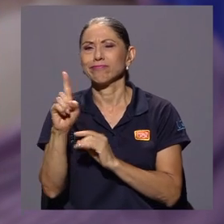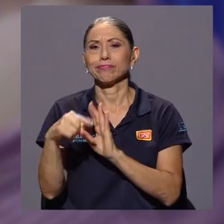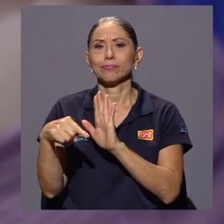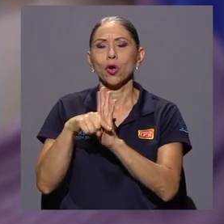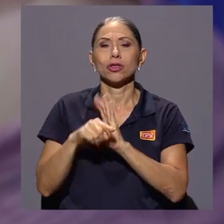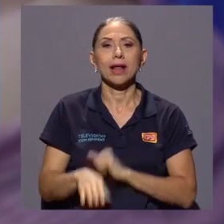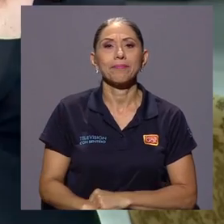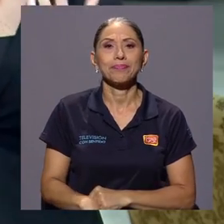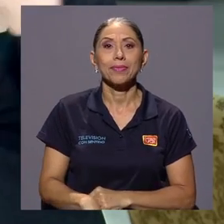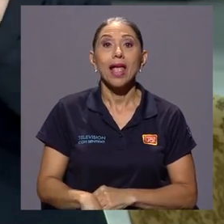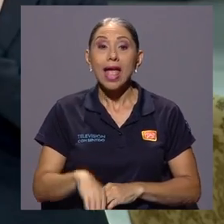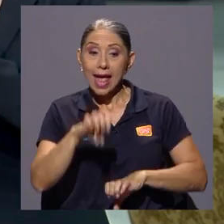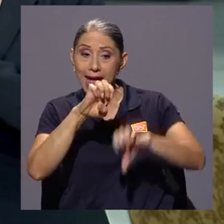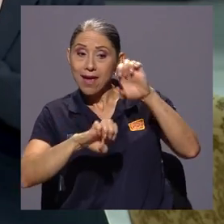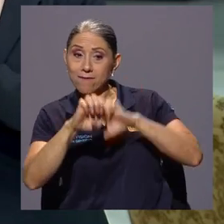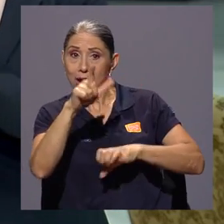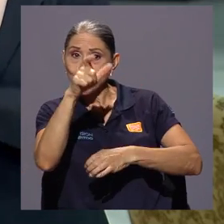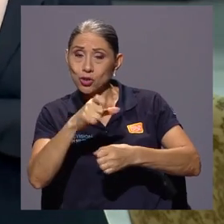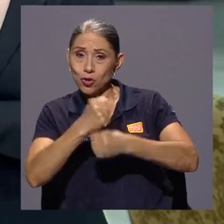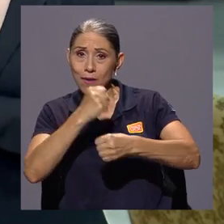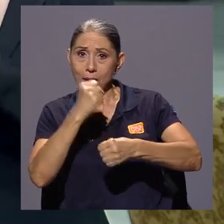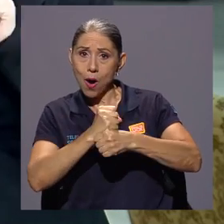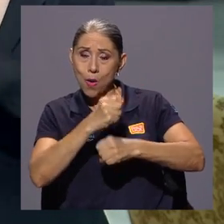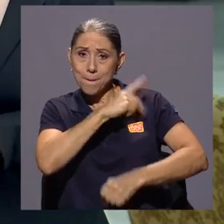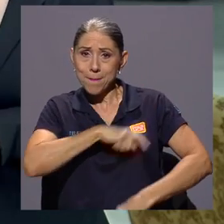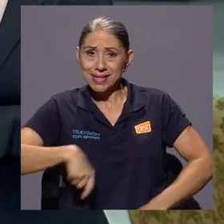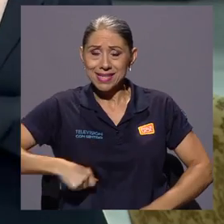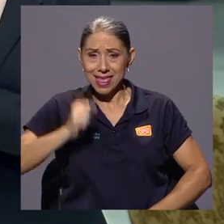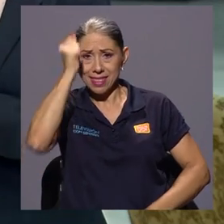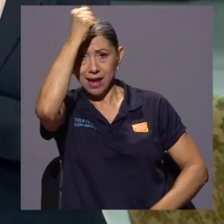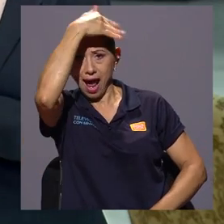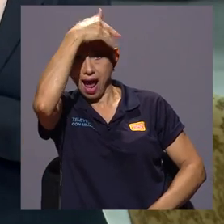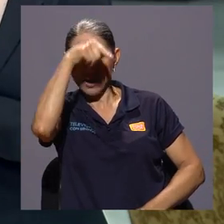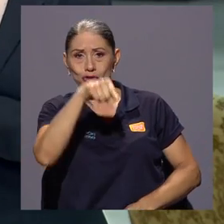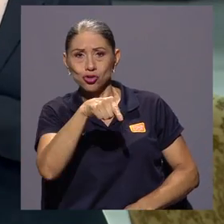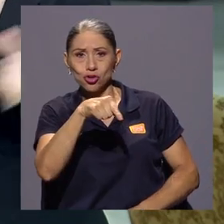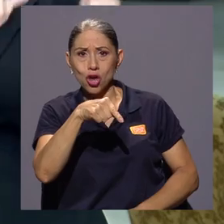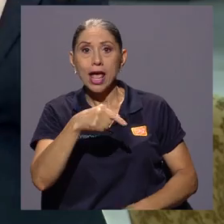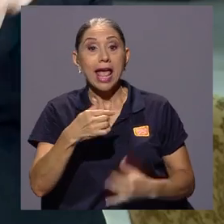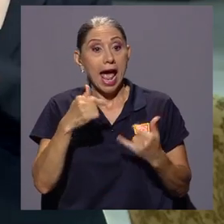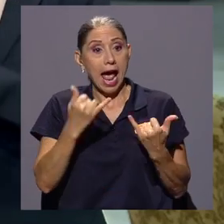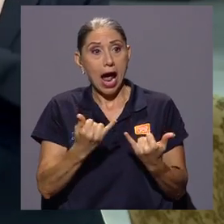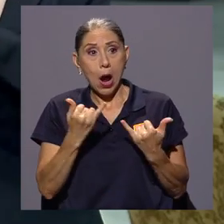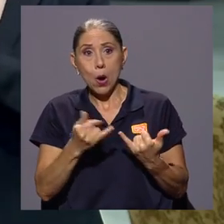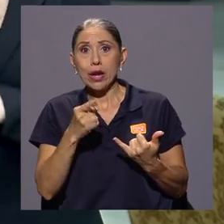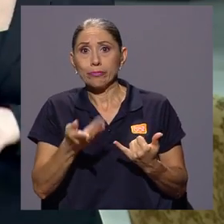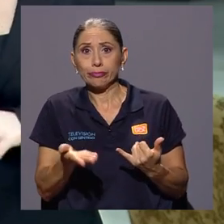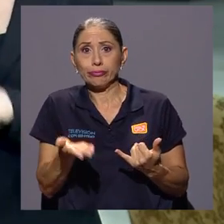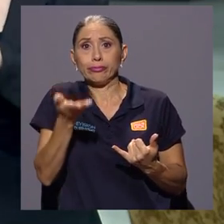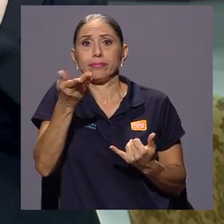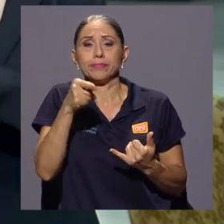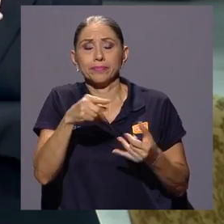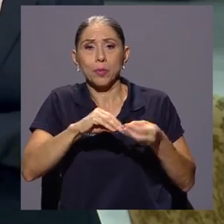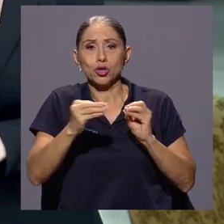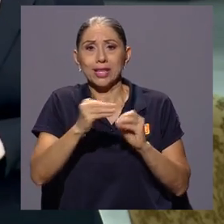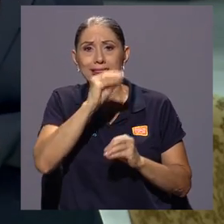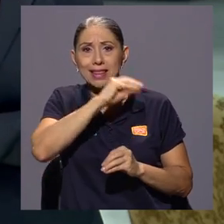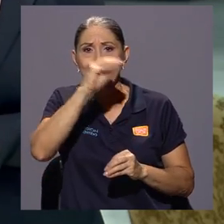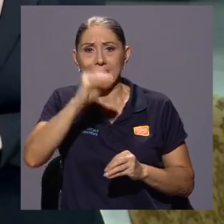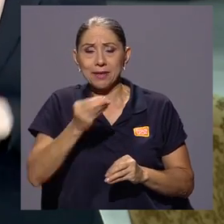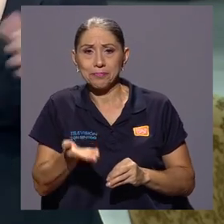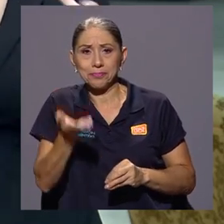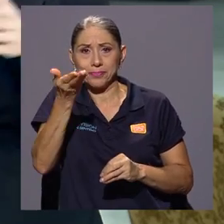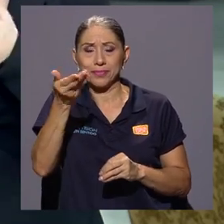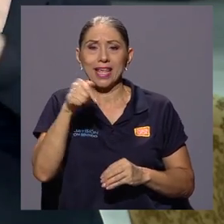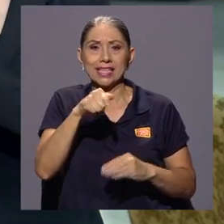Por otra parte, la evaluación del presidente de la República, Carlos Alvarado Quesada, mostró un incremento en esta encuesta. Lo que